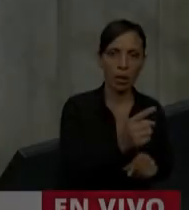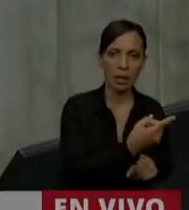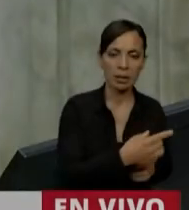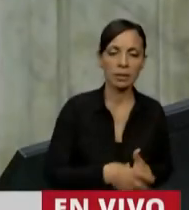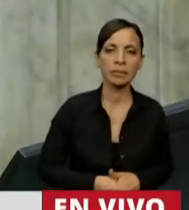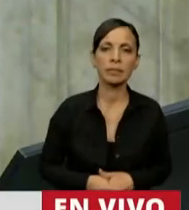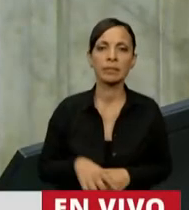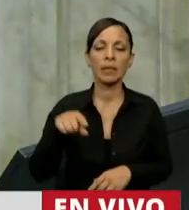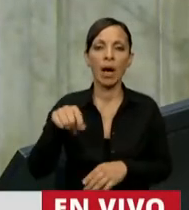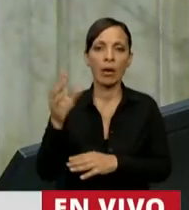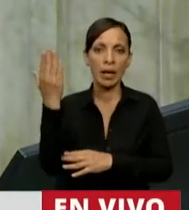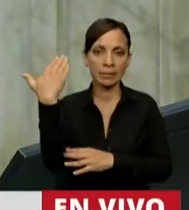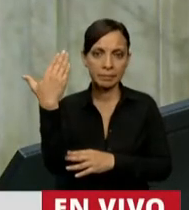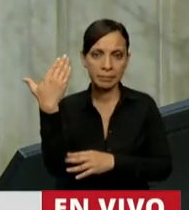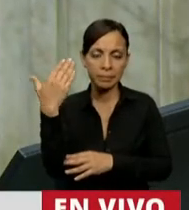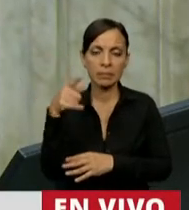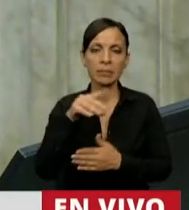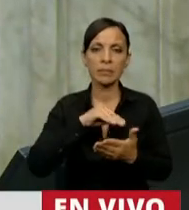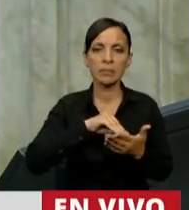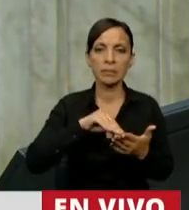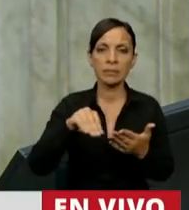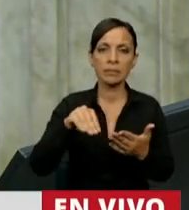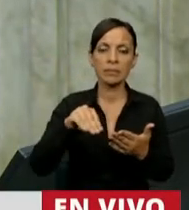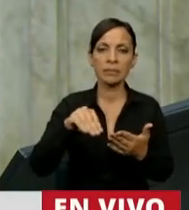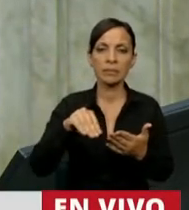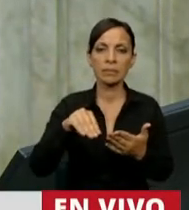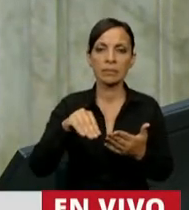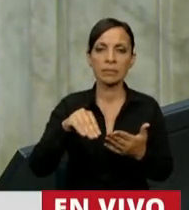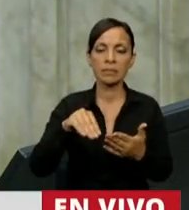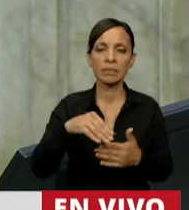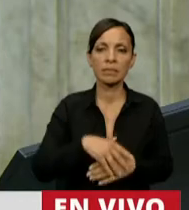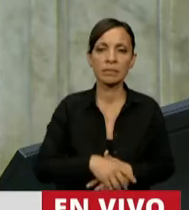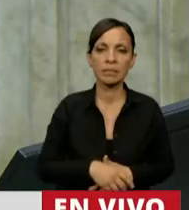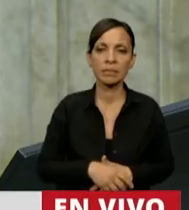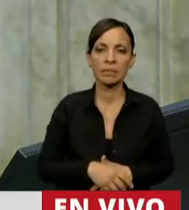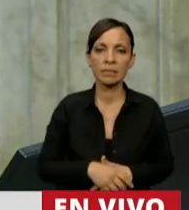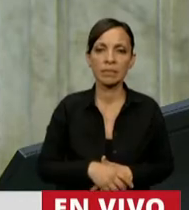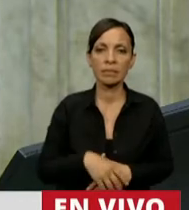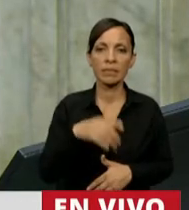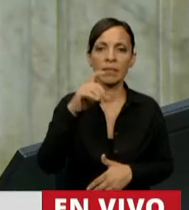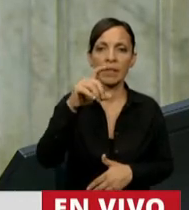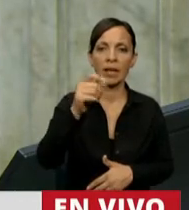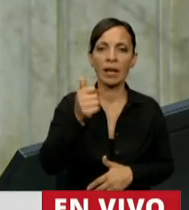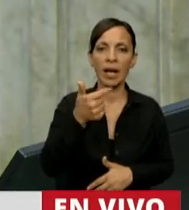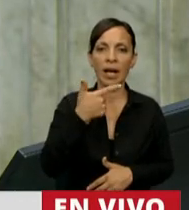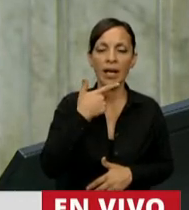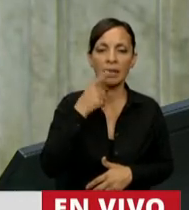Tiene la palabra el diputado Paulo Leonardo Cacinerio.